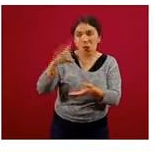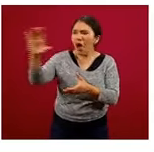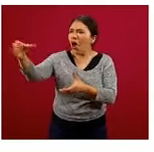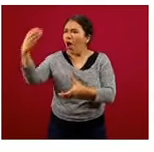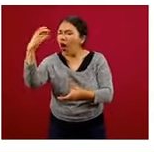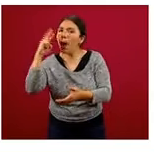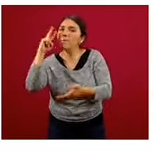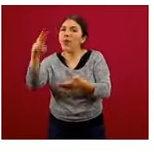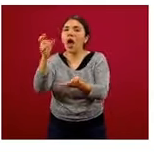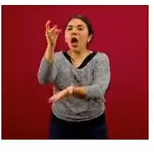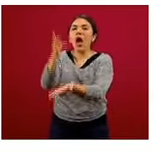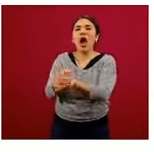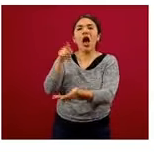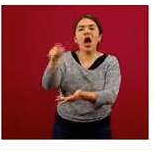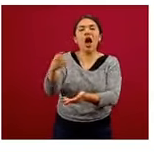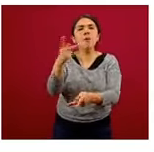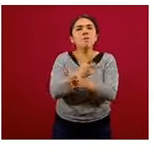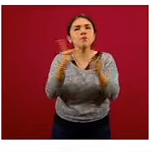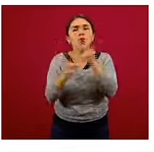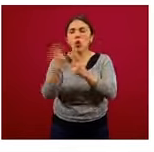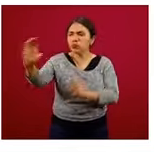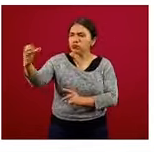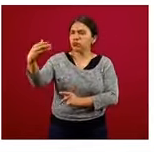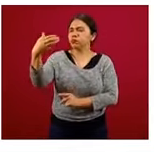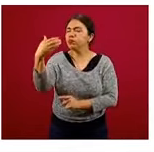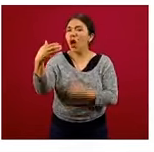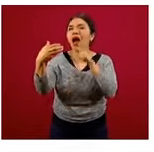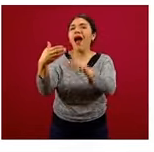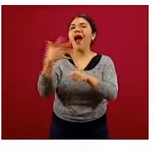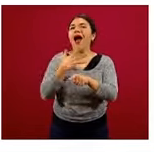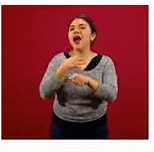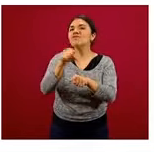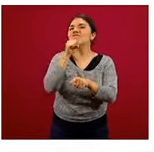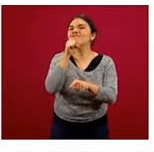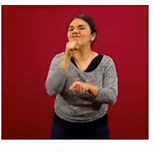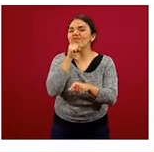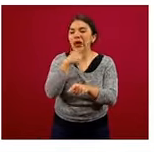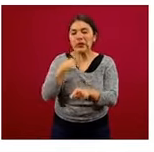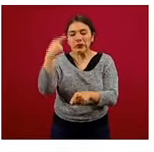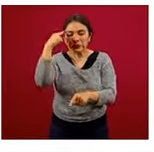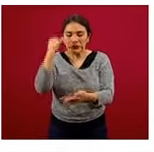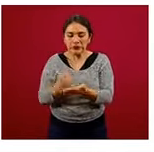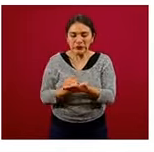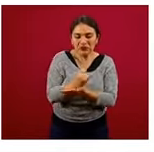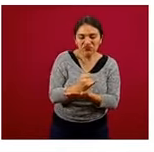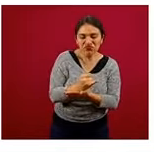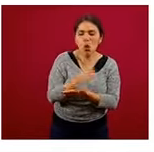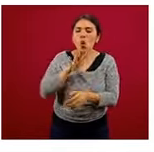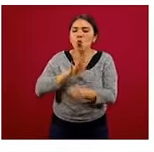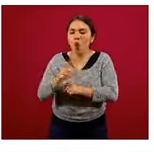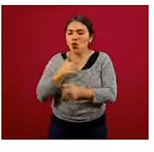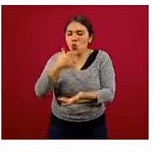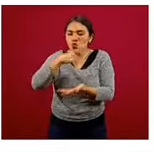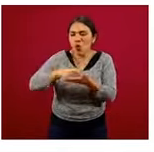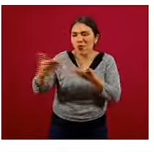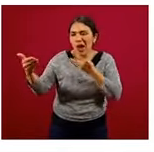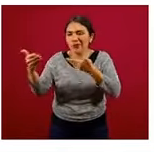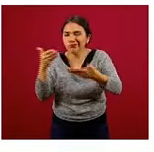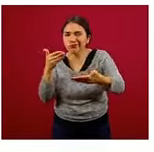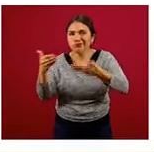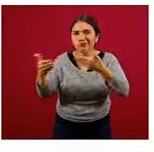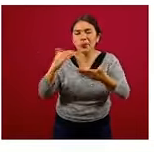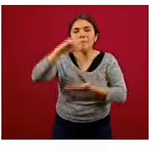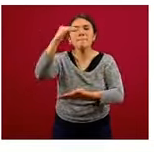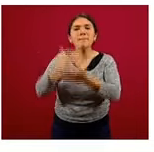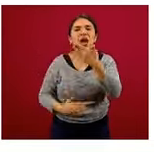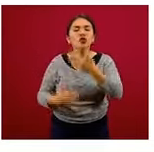veamos muy rápidamente en los segundos que toma la decisión de la compra, cuál de los productos que yo quiero tiene